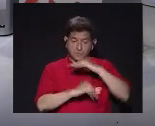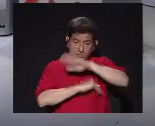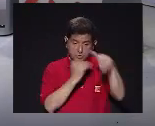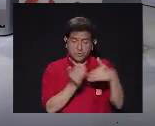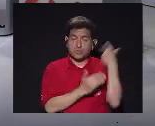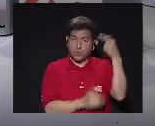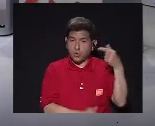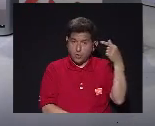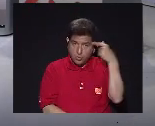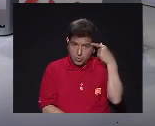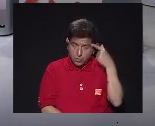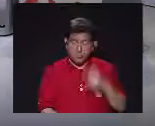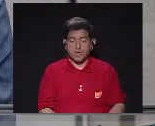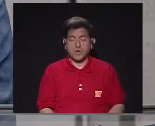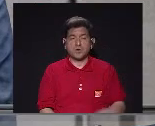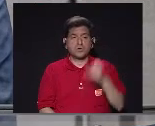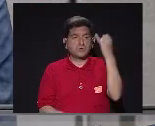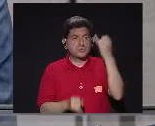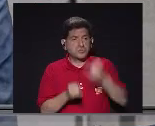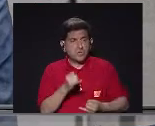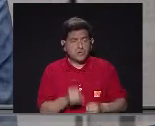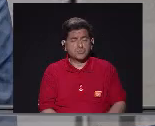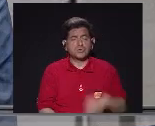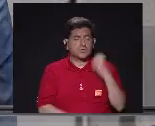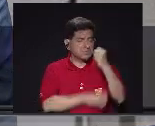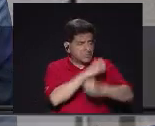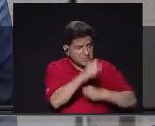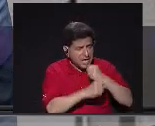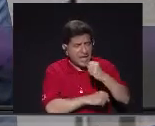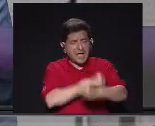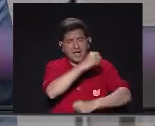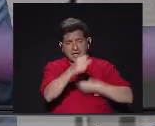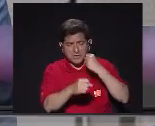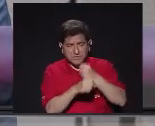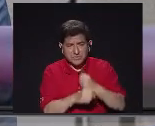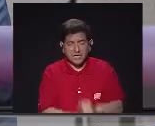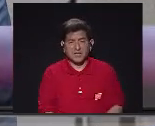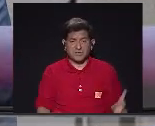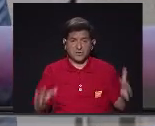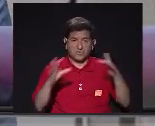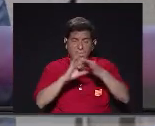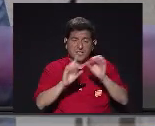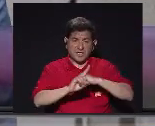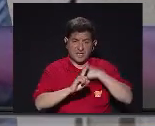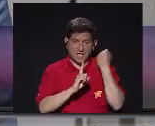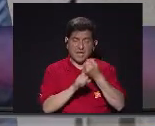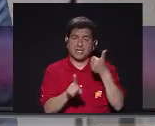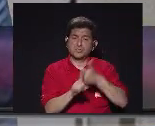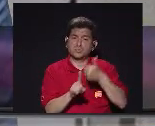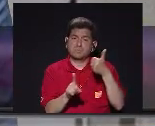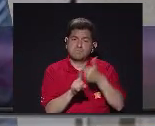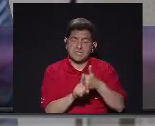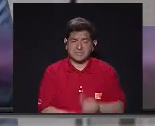historia Y que es una responsabilidad De todos los gobiernos Que nos han manejado En los últimos En las últimas décadas Y también tiene que ver Con la sociedad